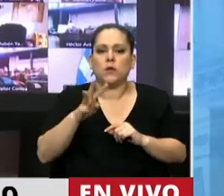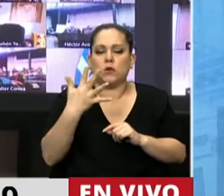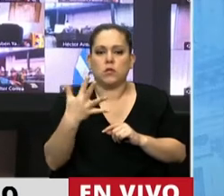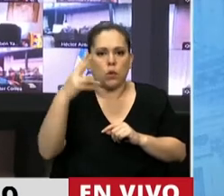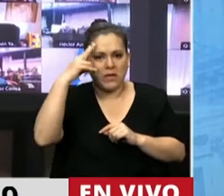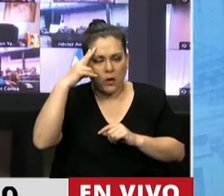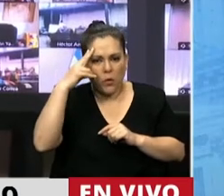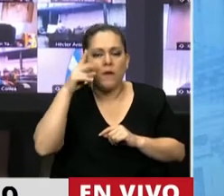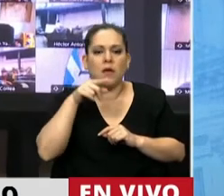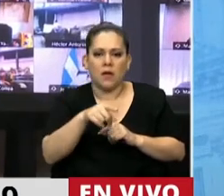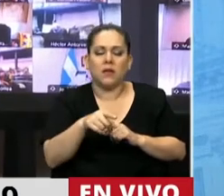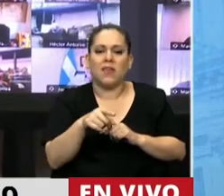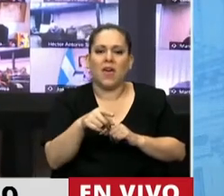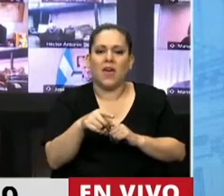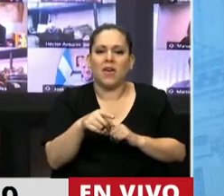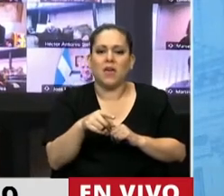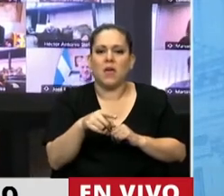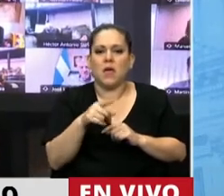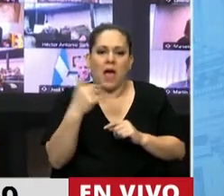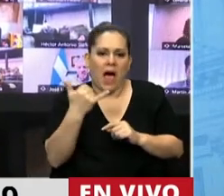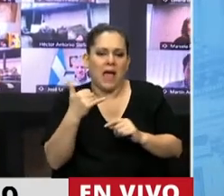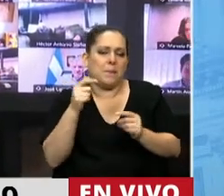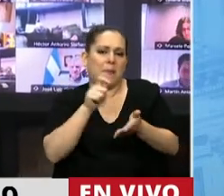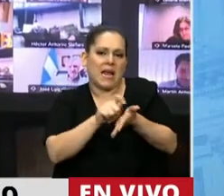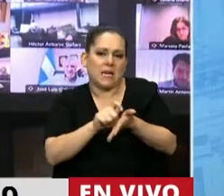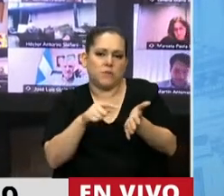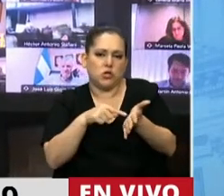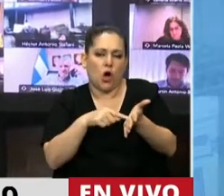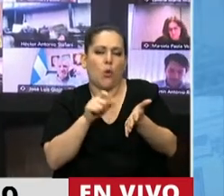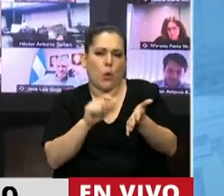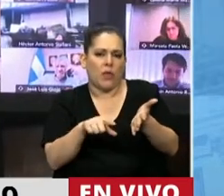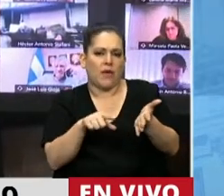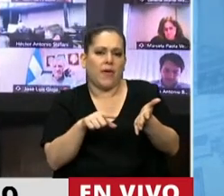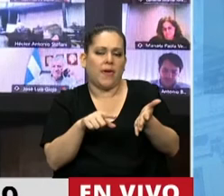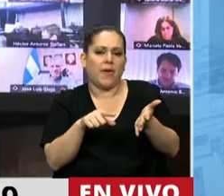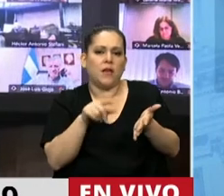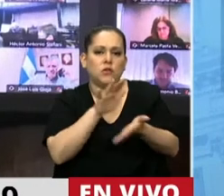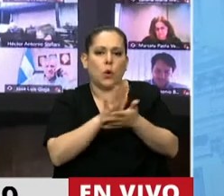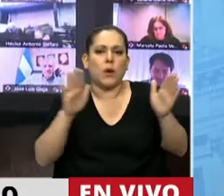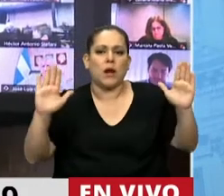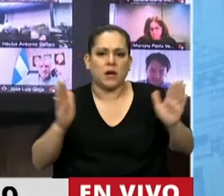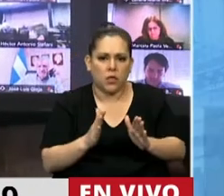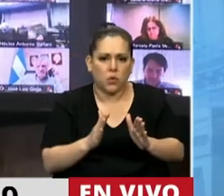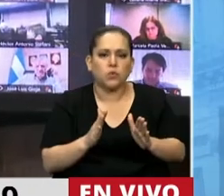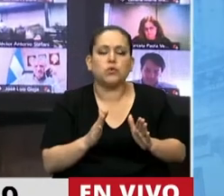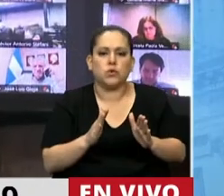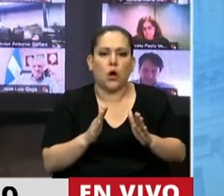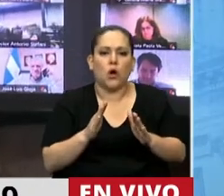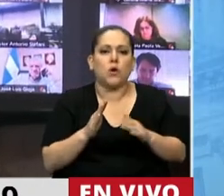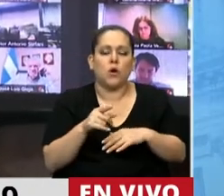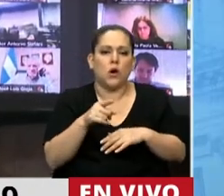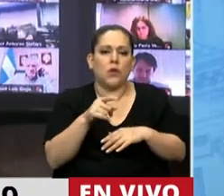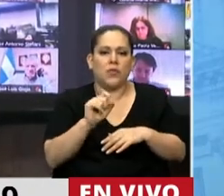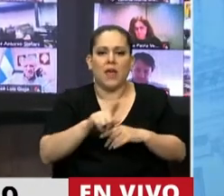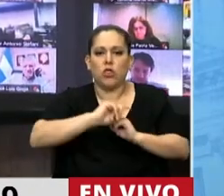en donde mantiene, si bien es cierto que mantiene la prescripción breve, la acción de reducción establece que no procede contra